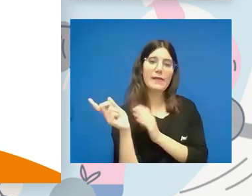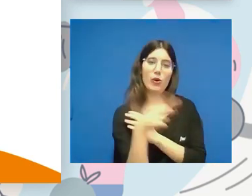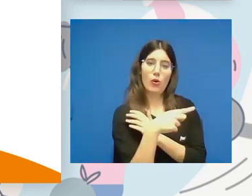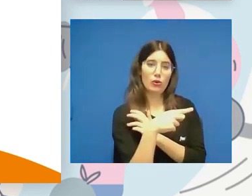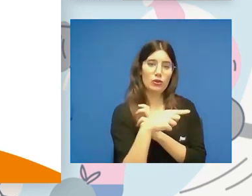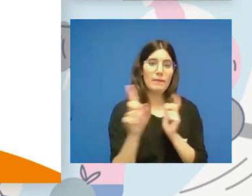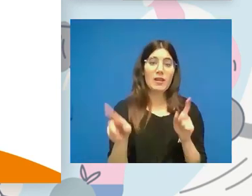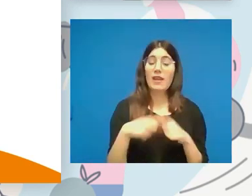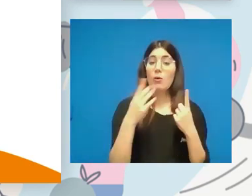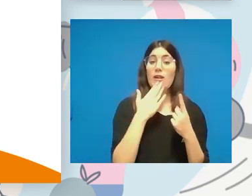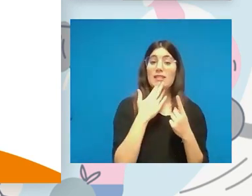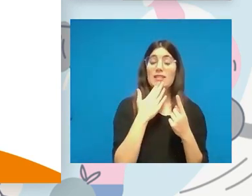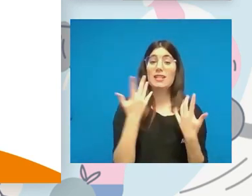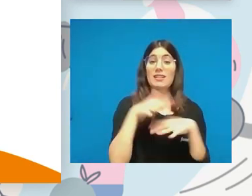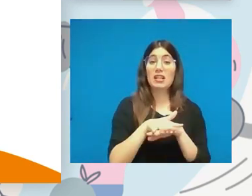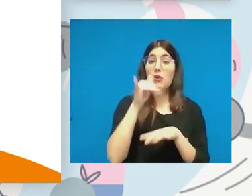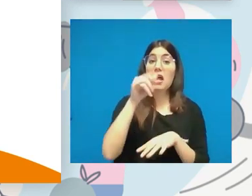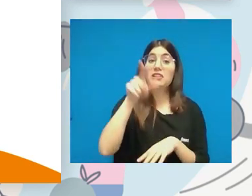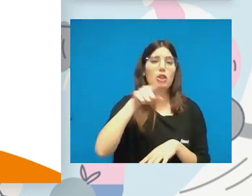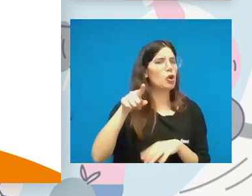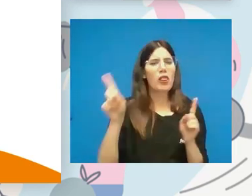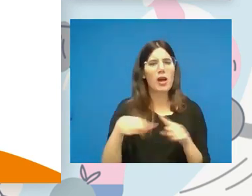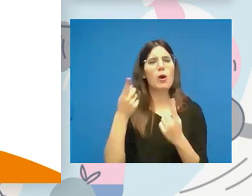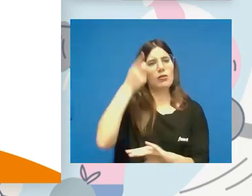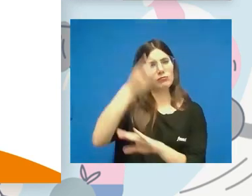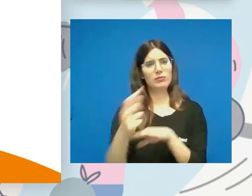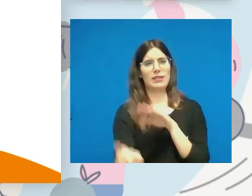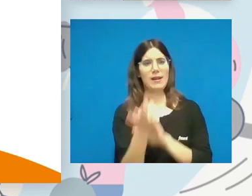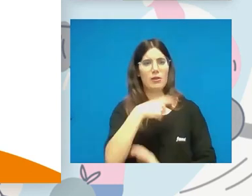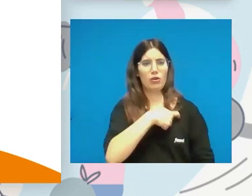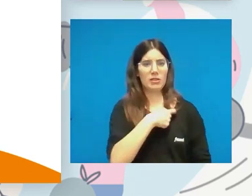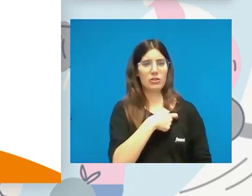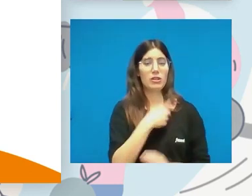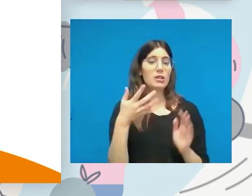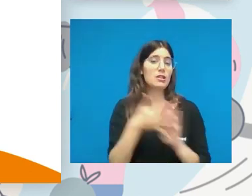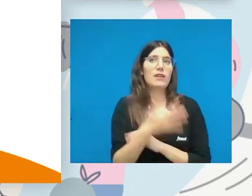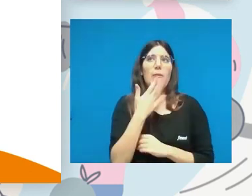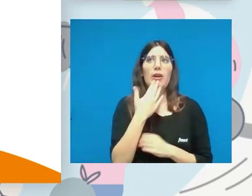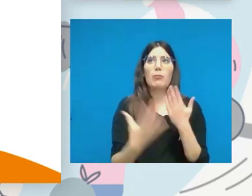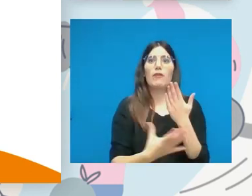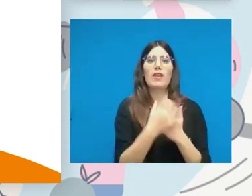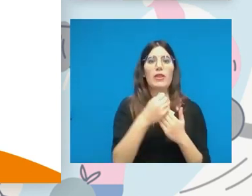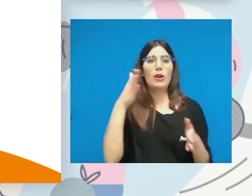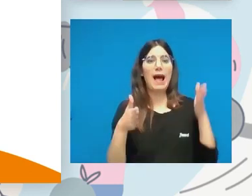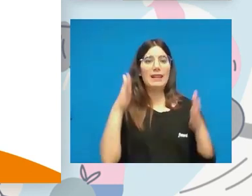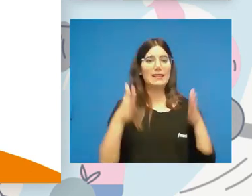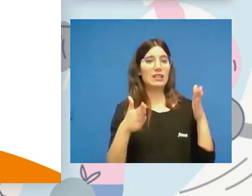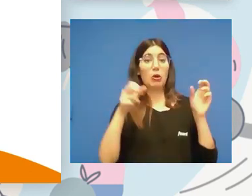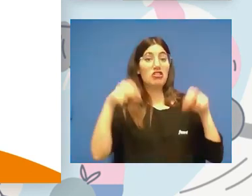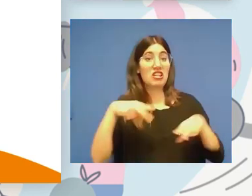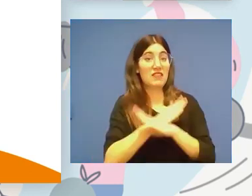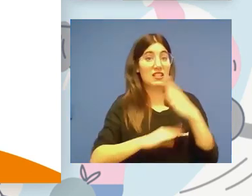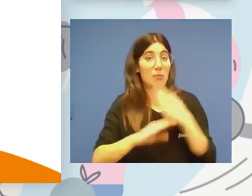que se haya producido la integración en esa federación o no. Es decir, que la federación de atletismo ahora mismo, que no tiene a las personas con discapacidad